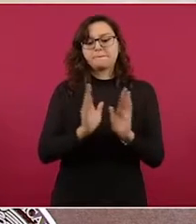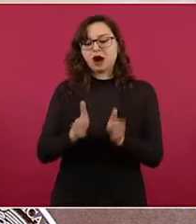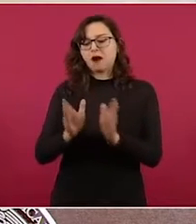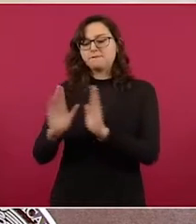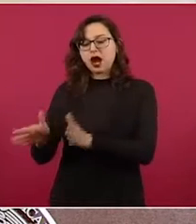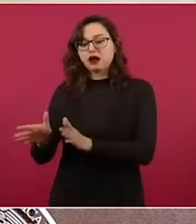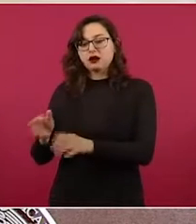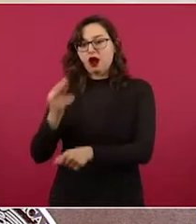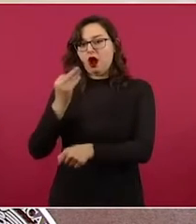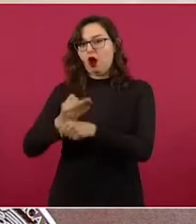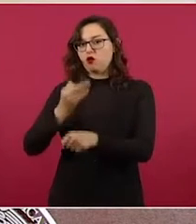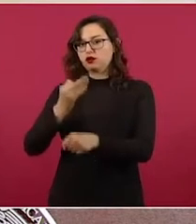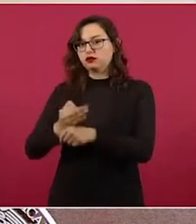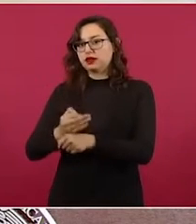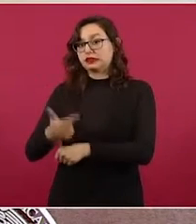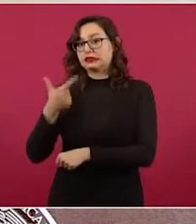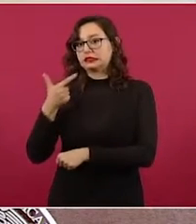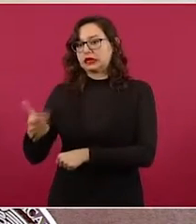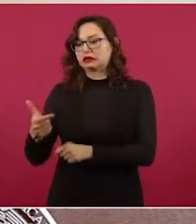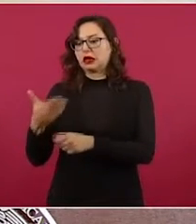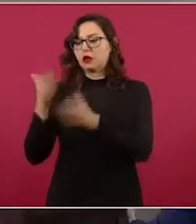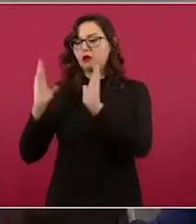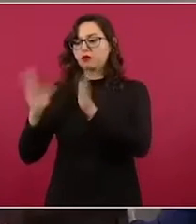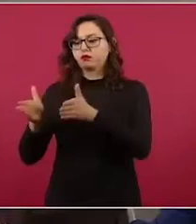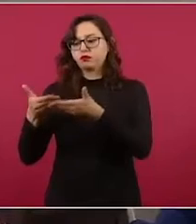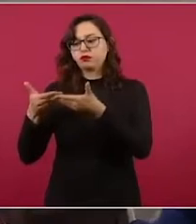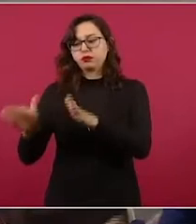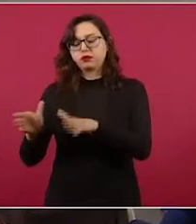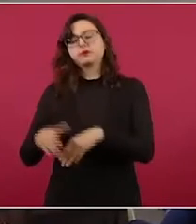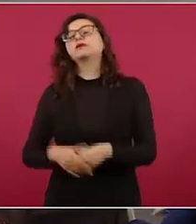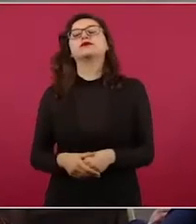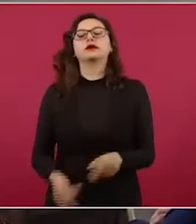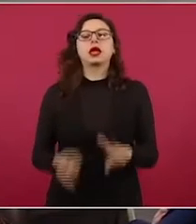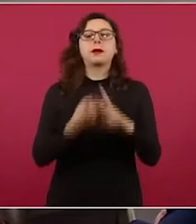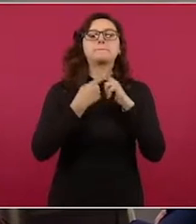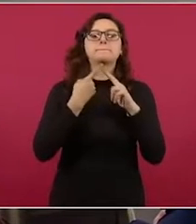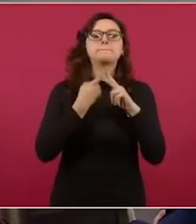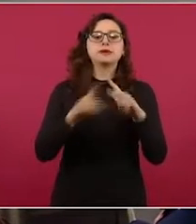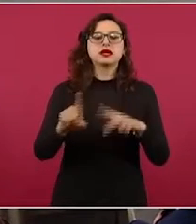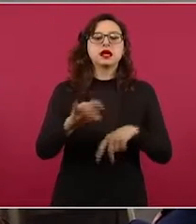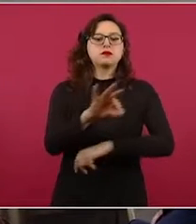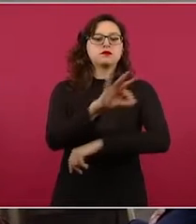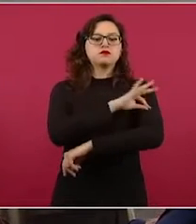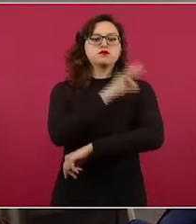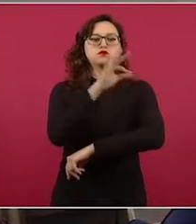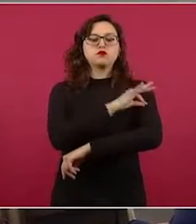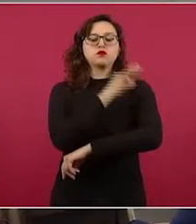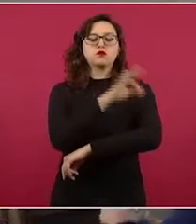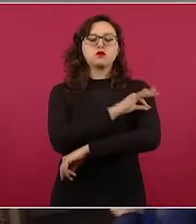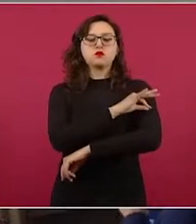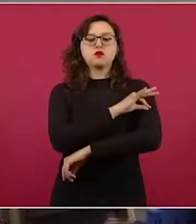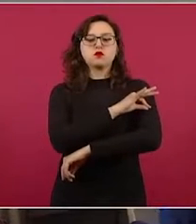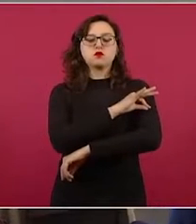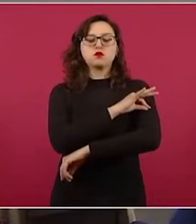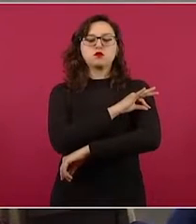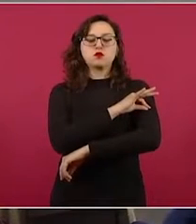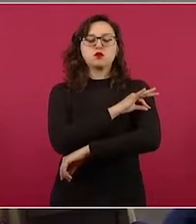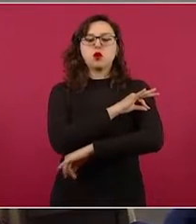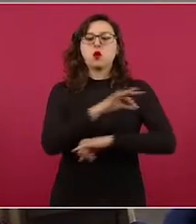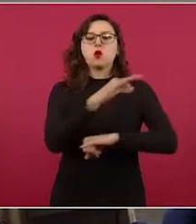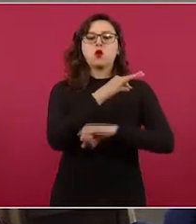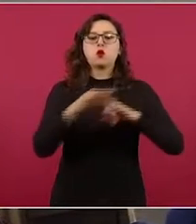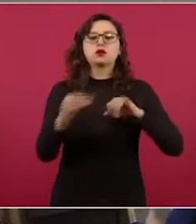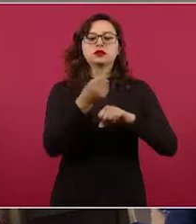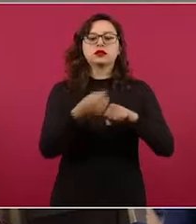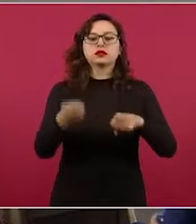momento. Empezamos el programa de vacunación contra la-19 en la última semana